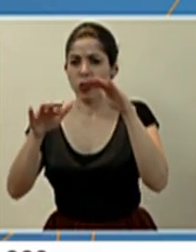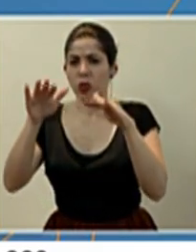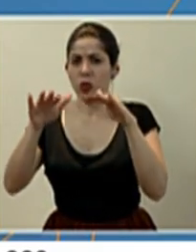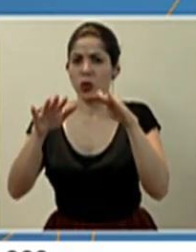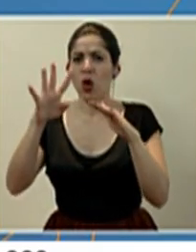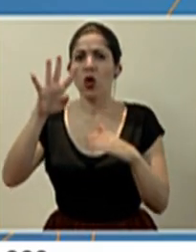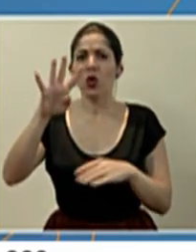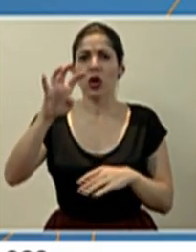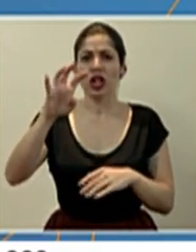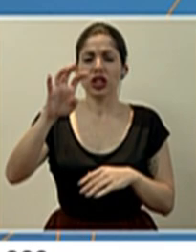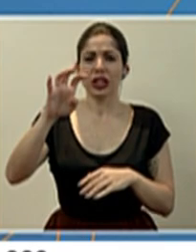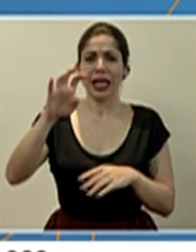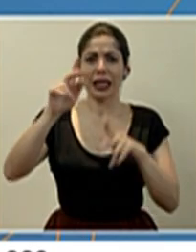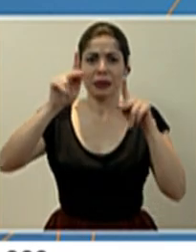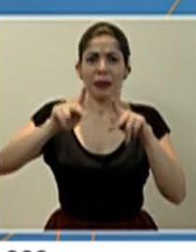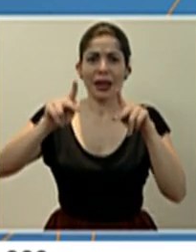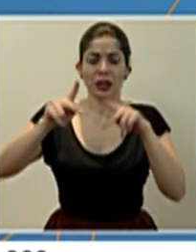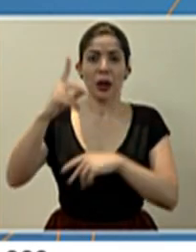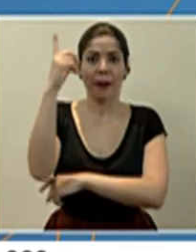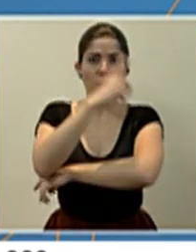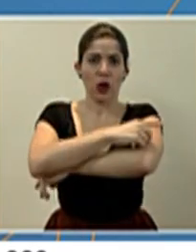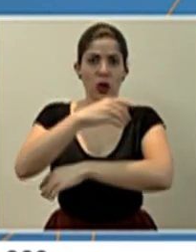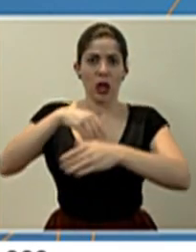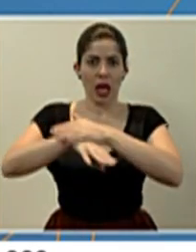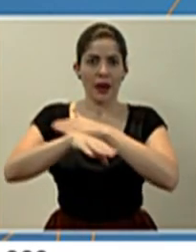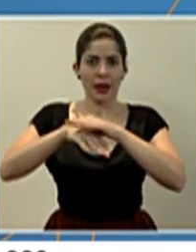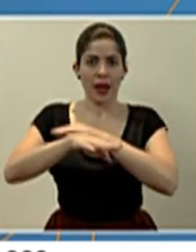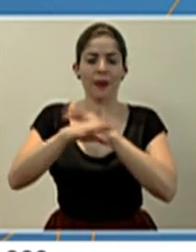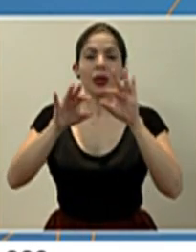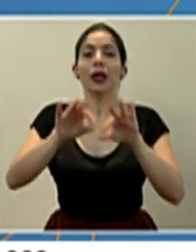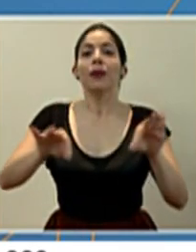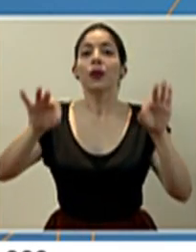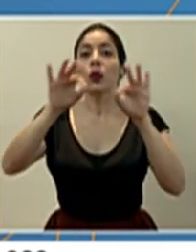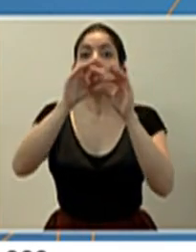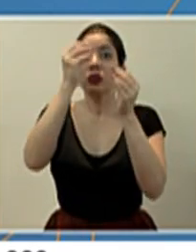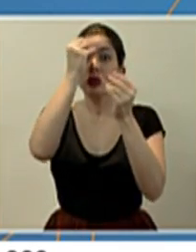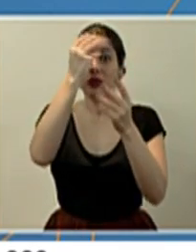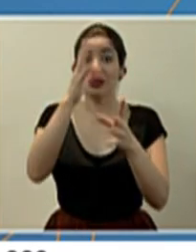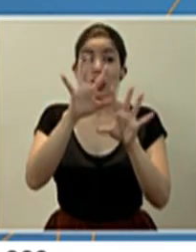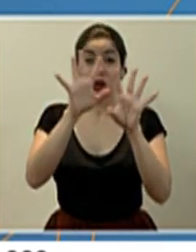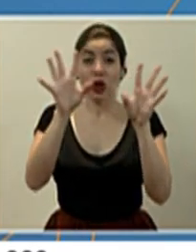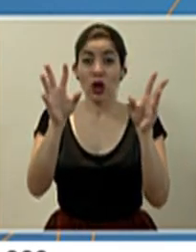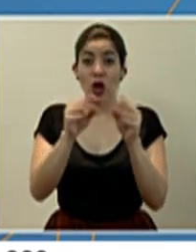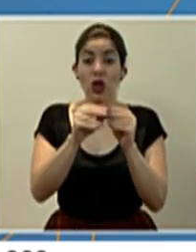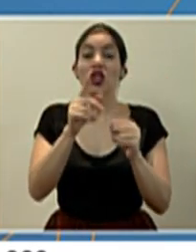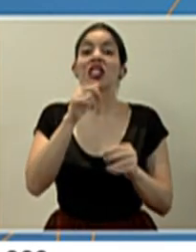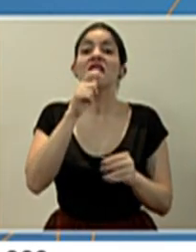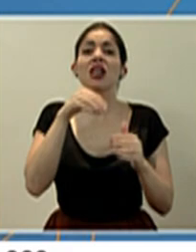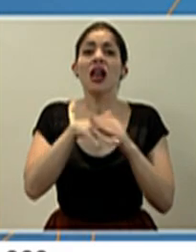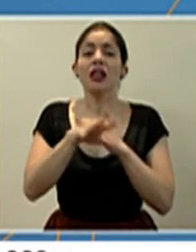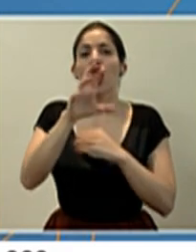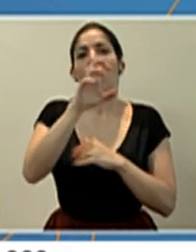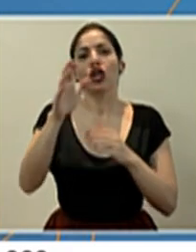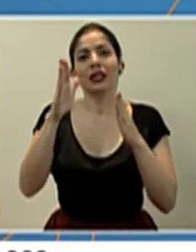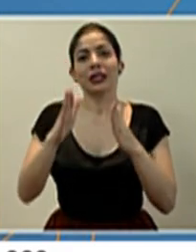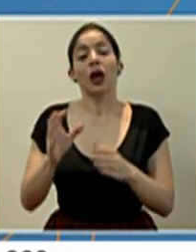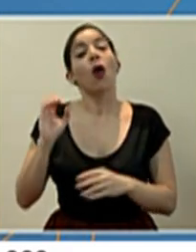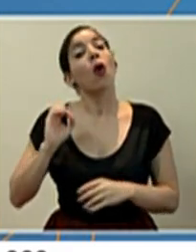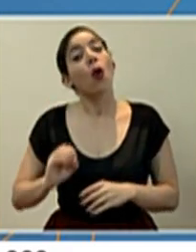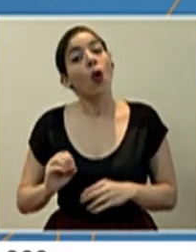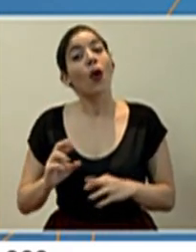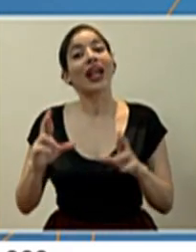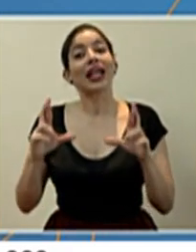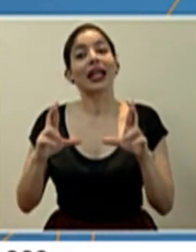las 400 personas por día. Es importante informar que todos estos son costarricenses o residentes